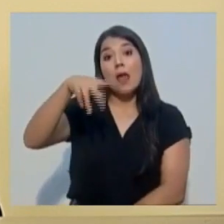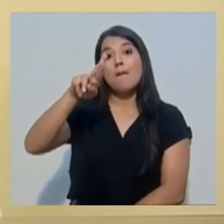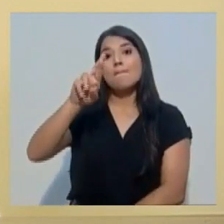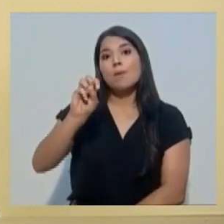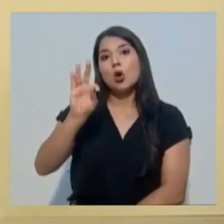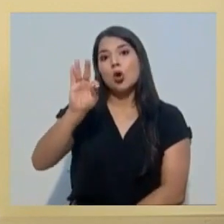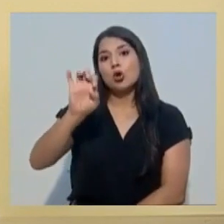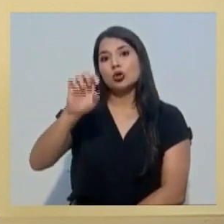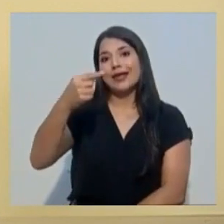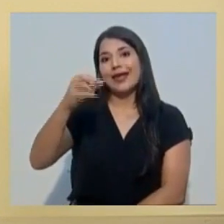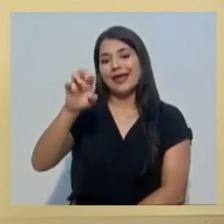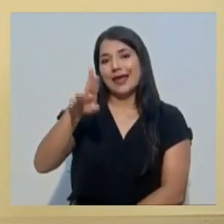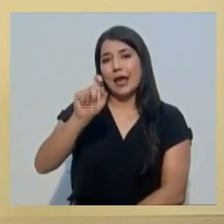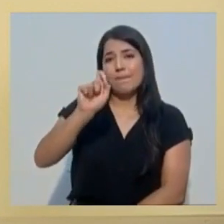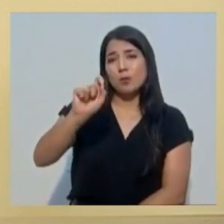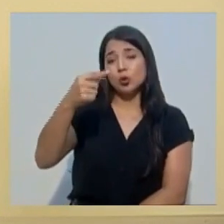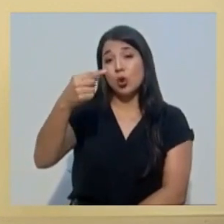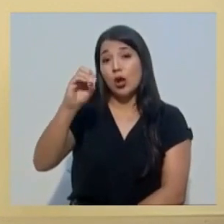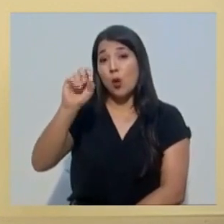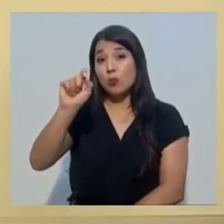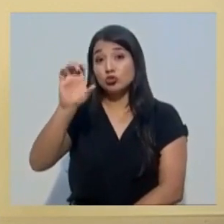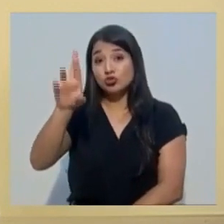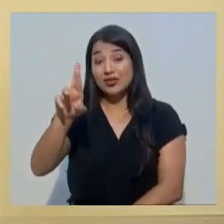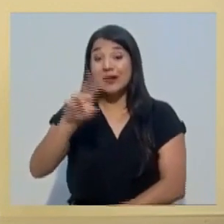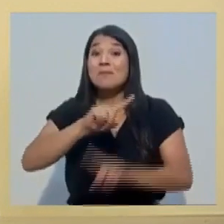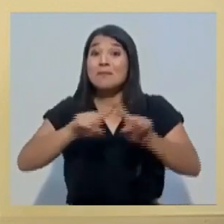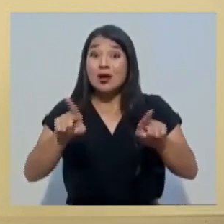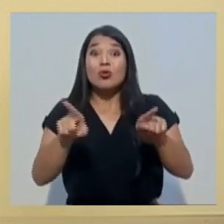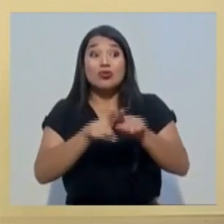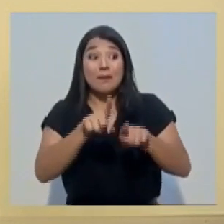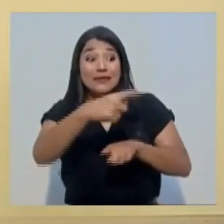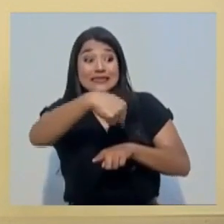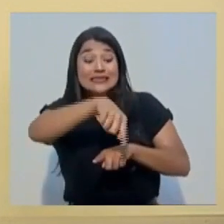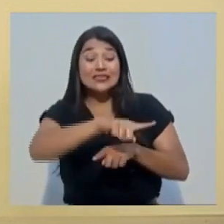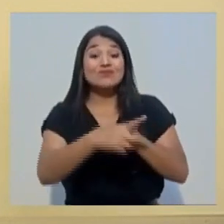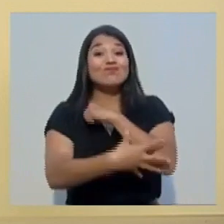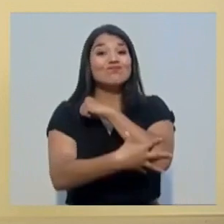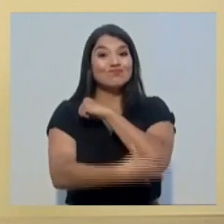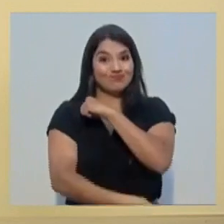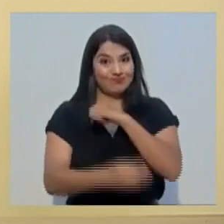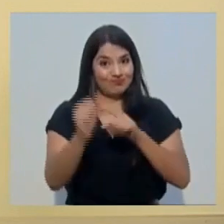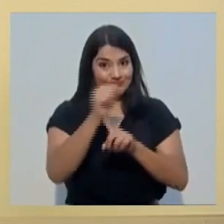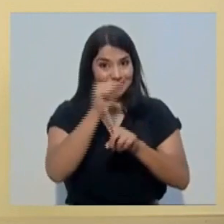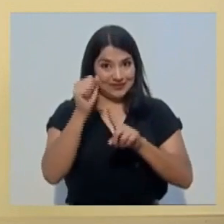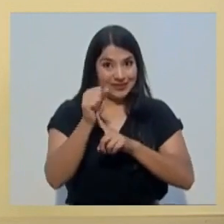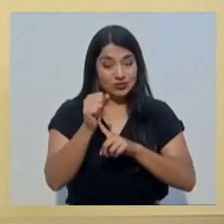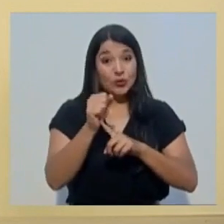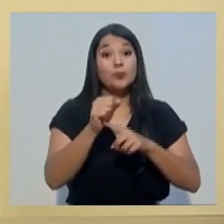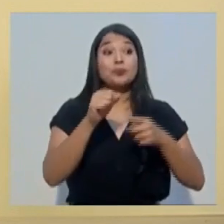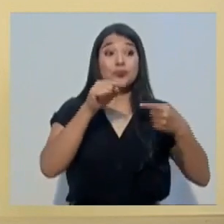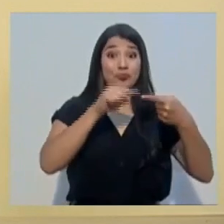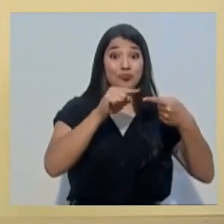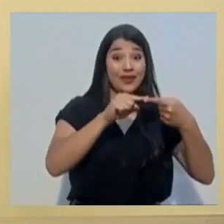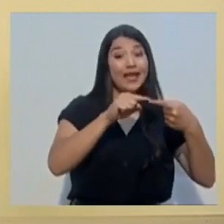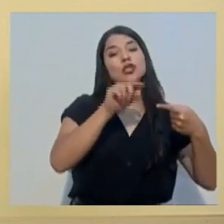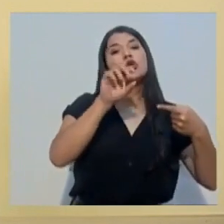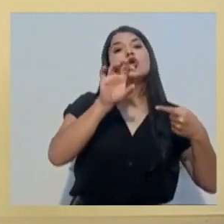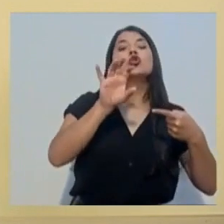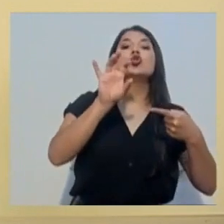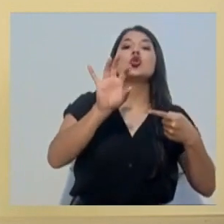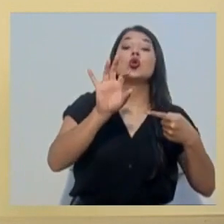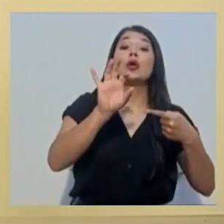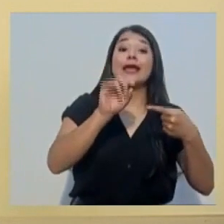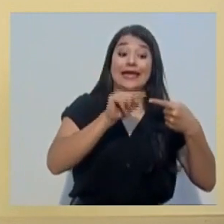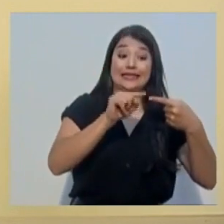además estaban en una situación de pobreza. Estos se suman a los pagos que el pasado 13 de agosto anunciamos que había